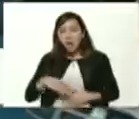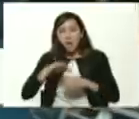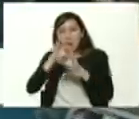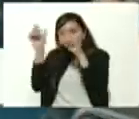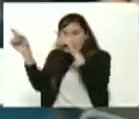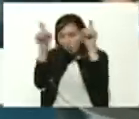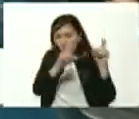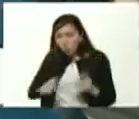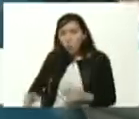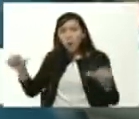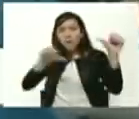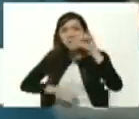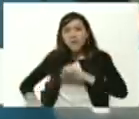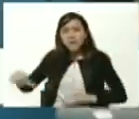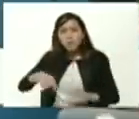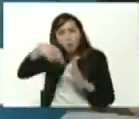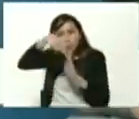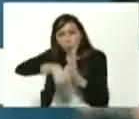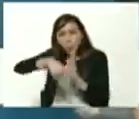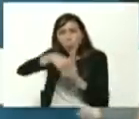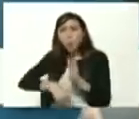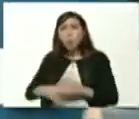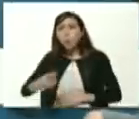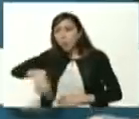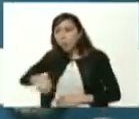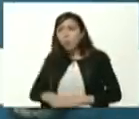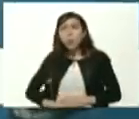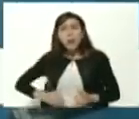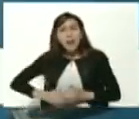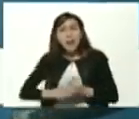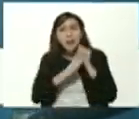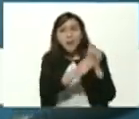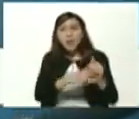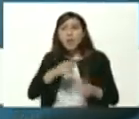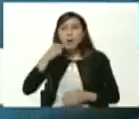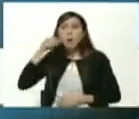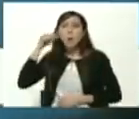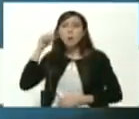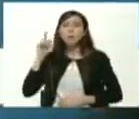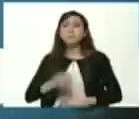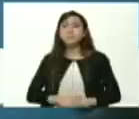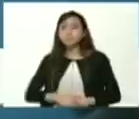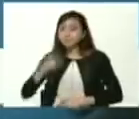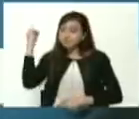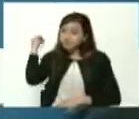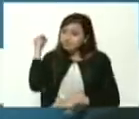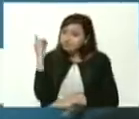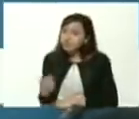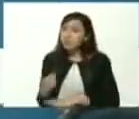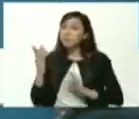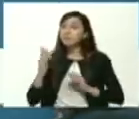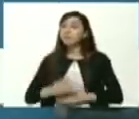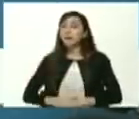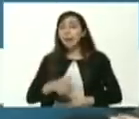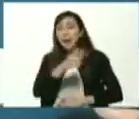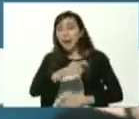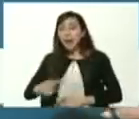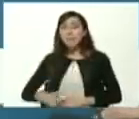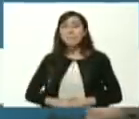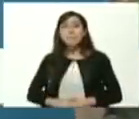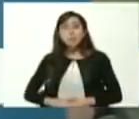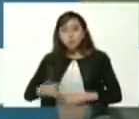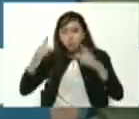científica profunda ustedes como líderes y lideresas deben ser las personas de mayor